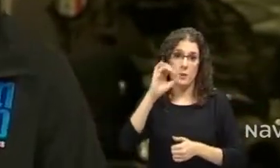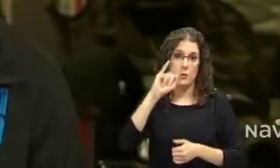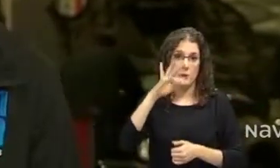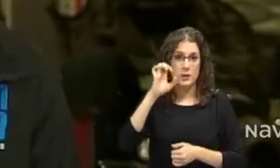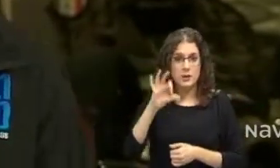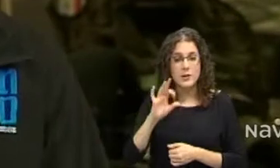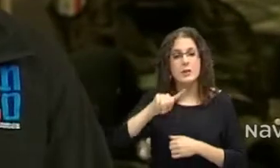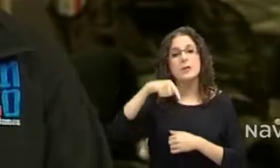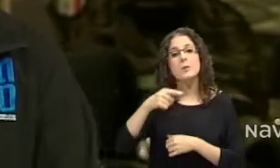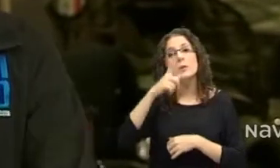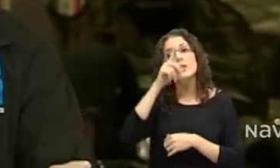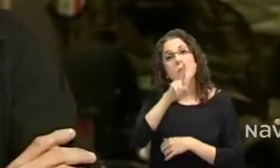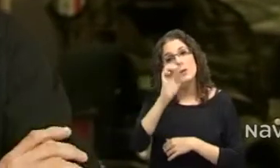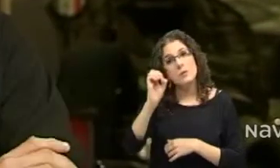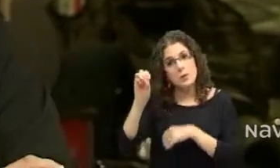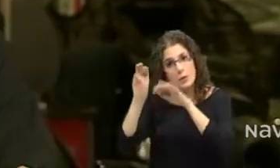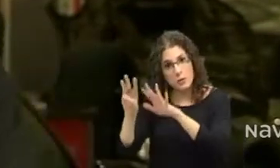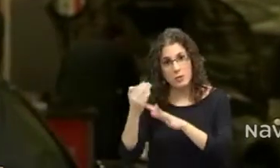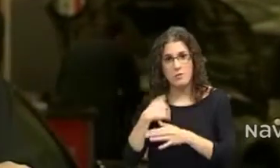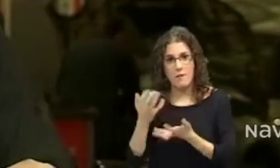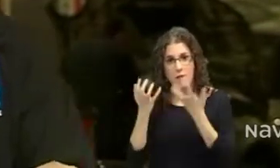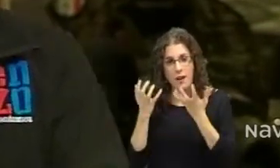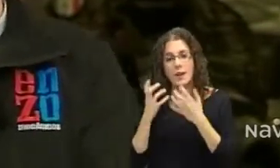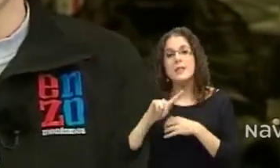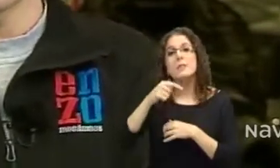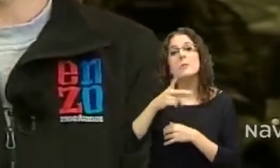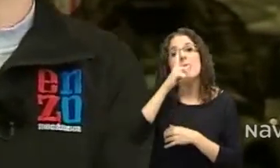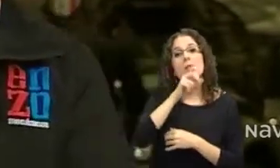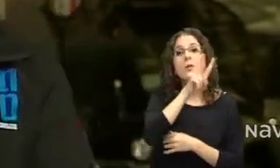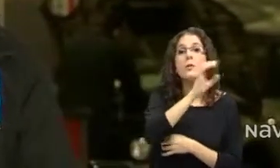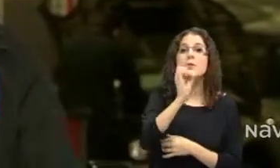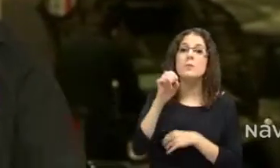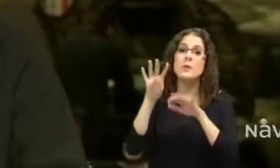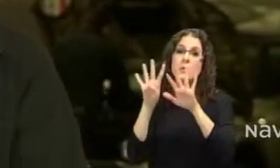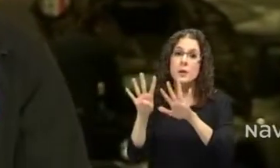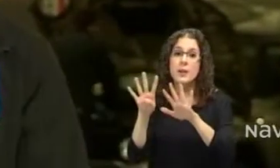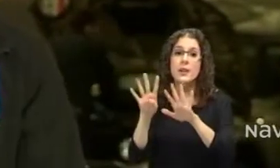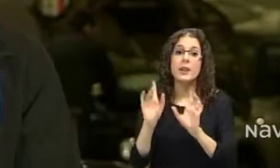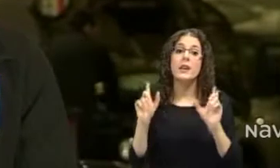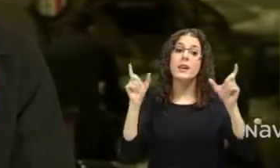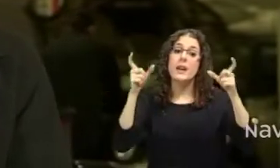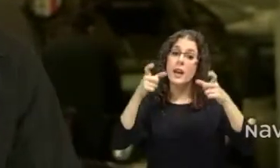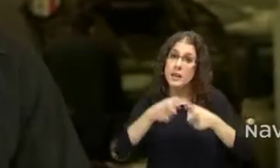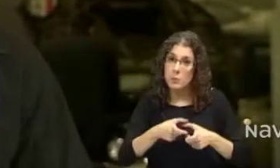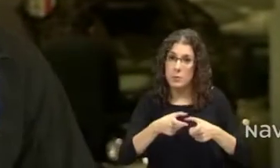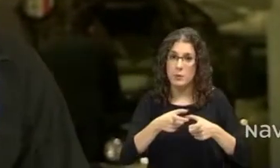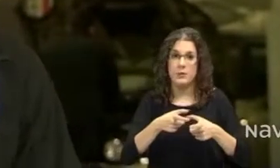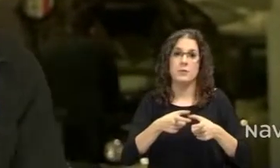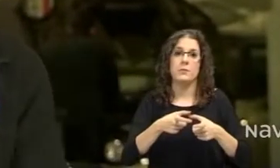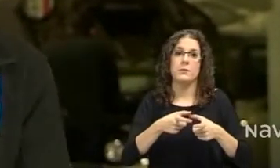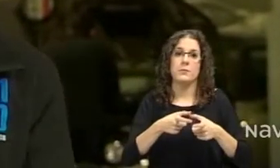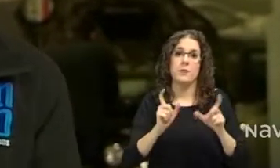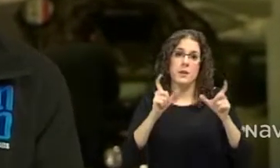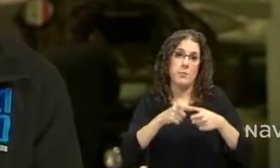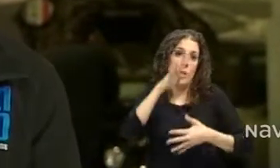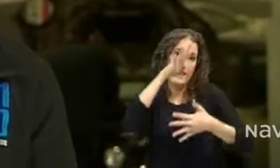un Renault Clio y en el 2009 empecé como mecánico en el equipo que estoy hoy en día, que es un